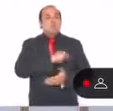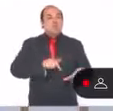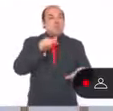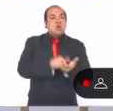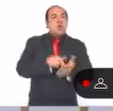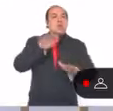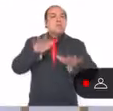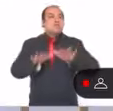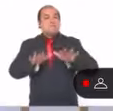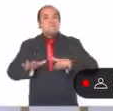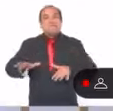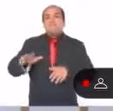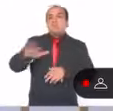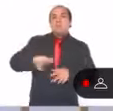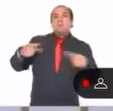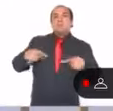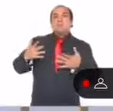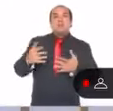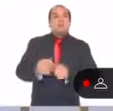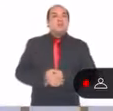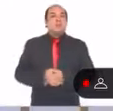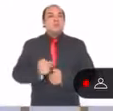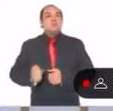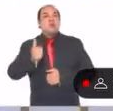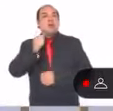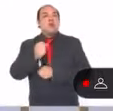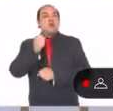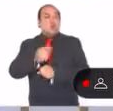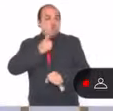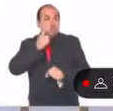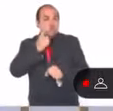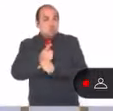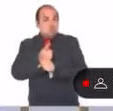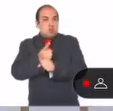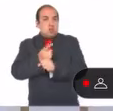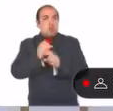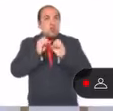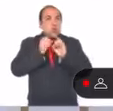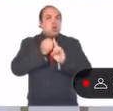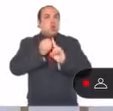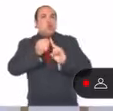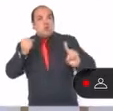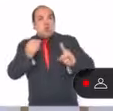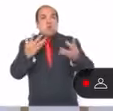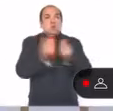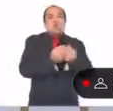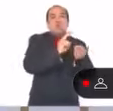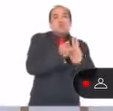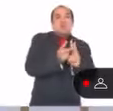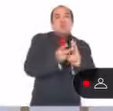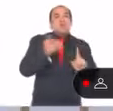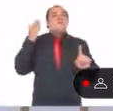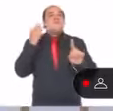veces las personas encuentran la primera oportunidad para organizarse con sus vecinos en